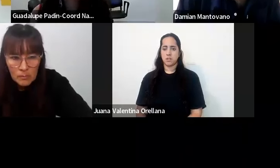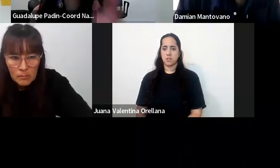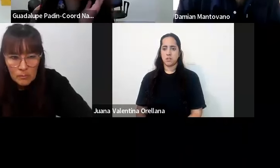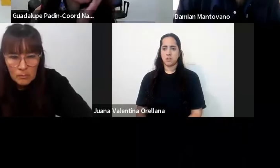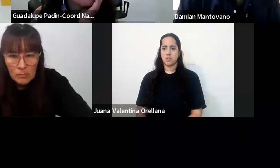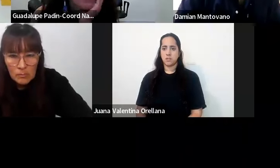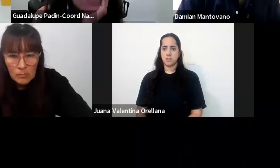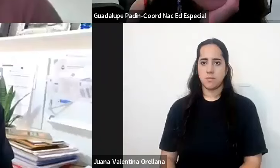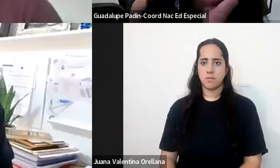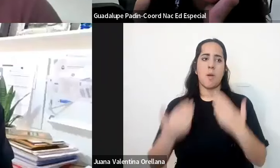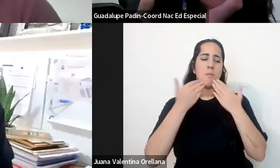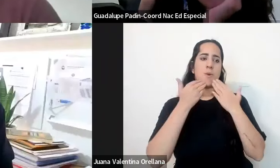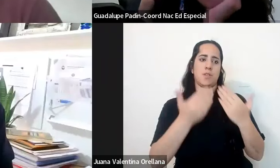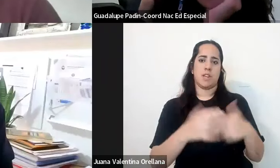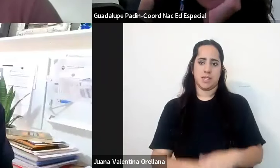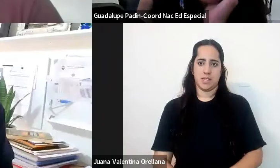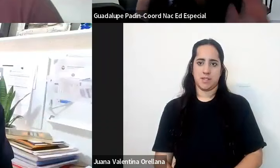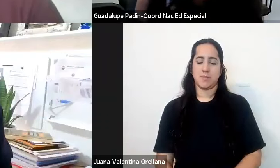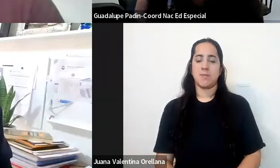muchas gracias Denise y también